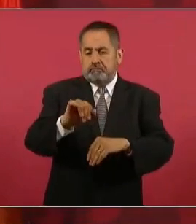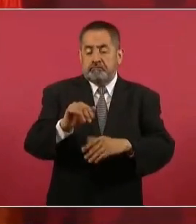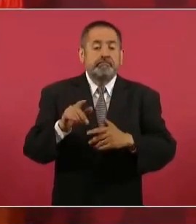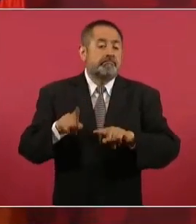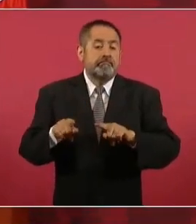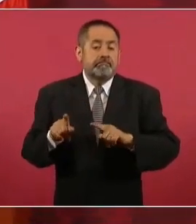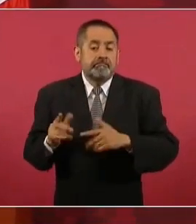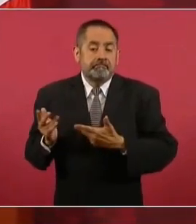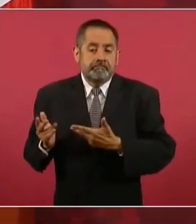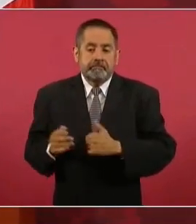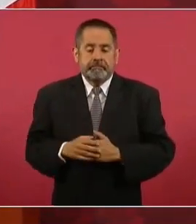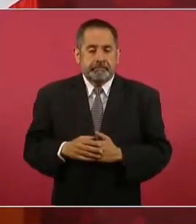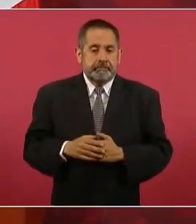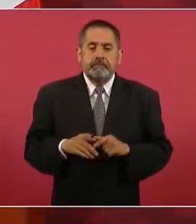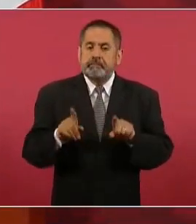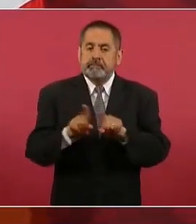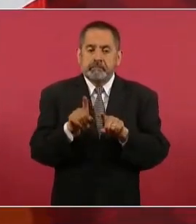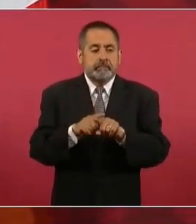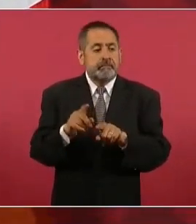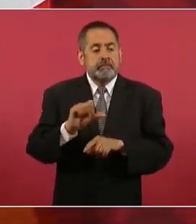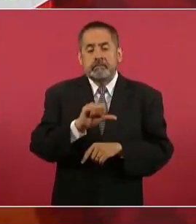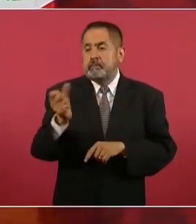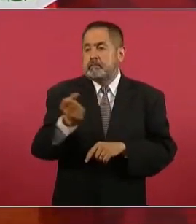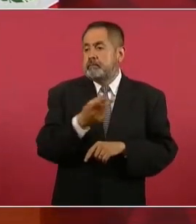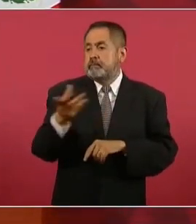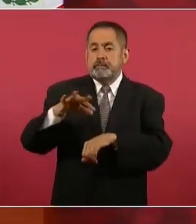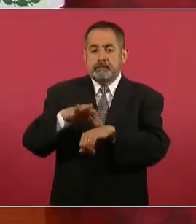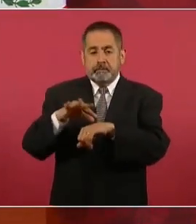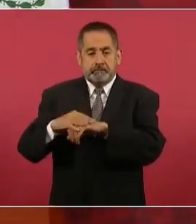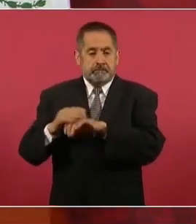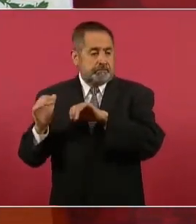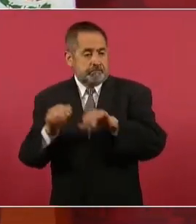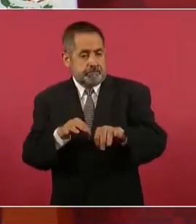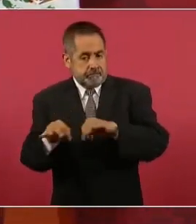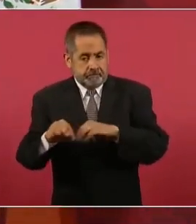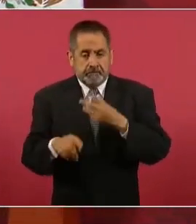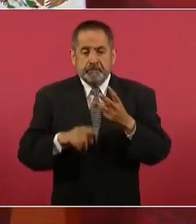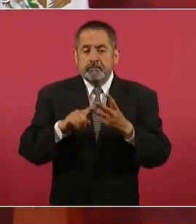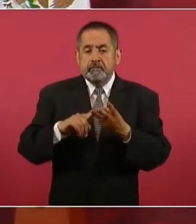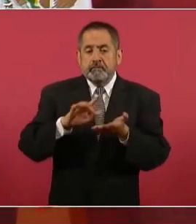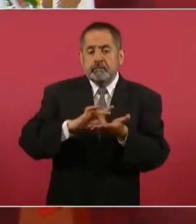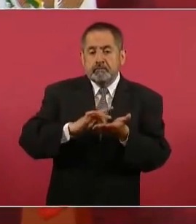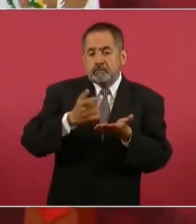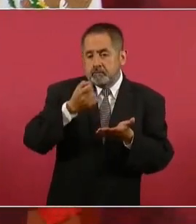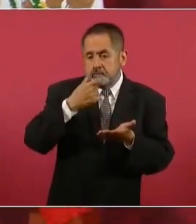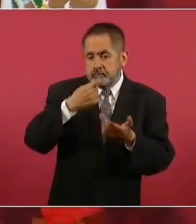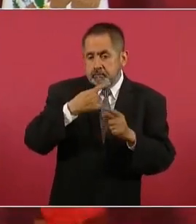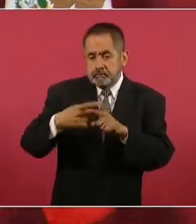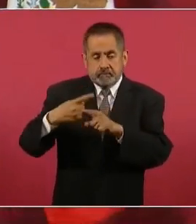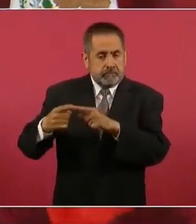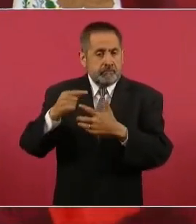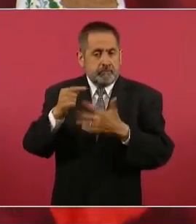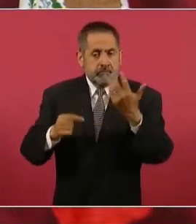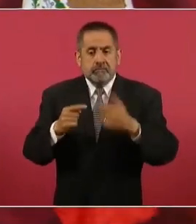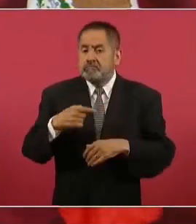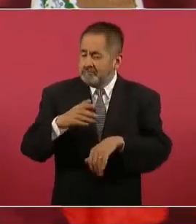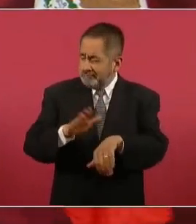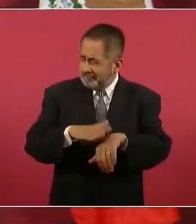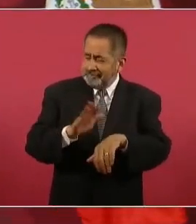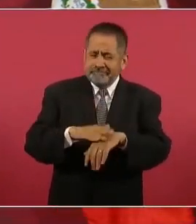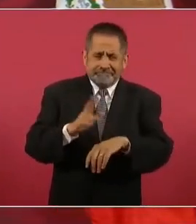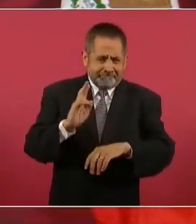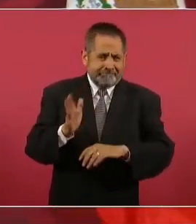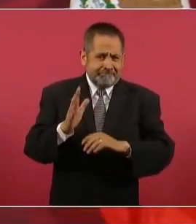Lo mismo en el caso de los médicos, los medicamentos, hemos insistido bastante